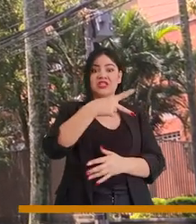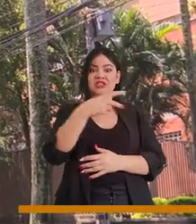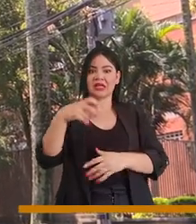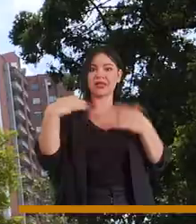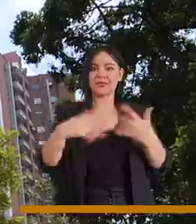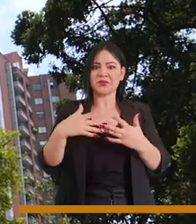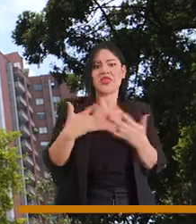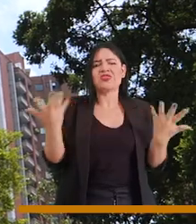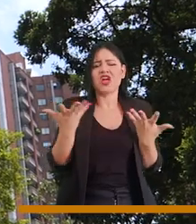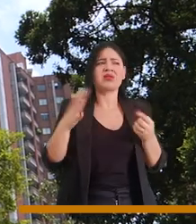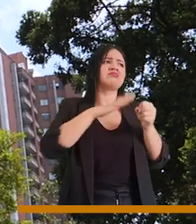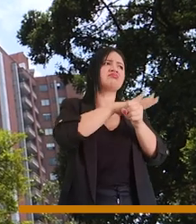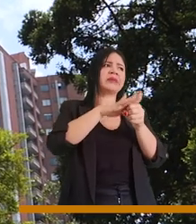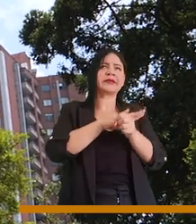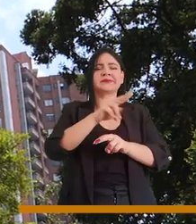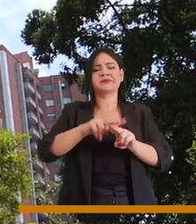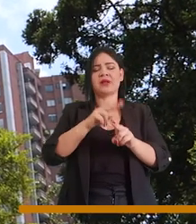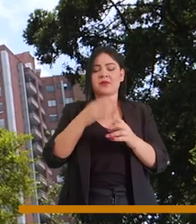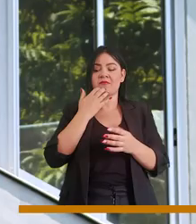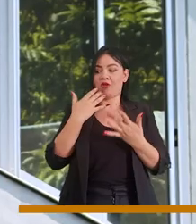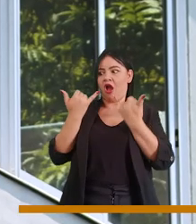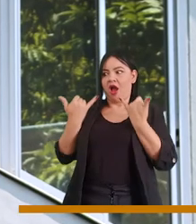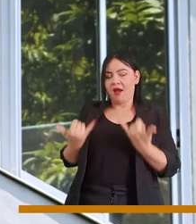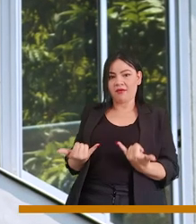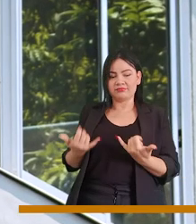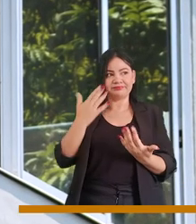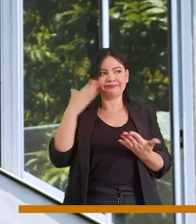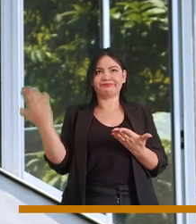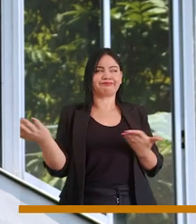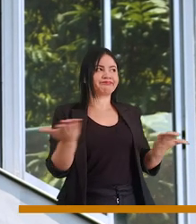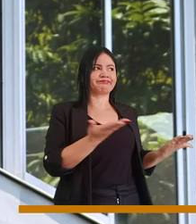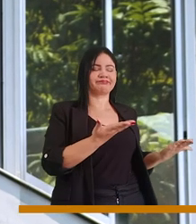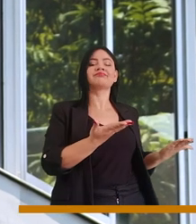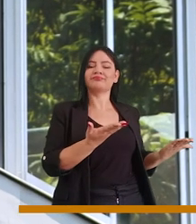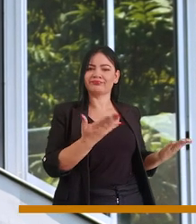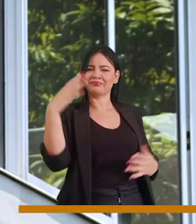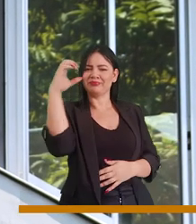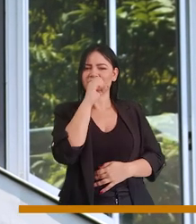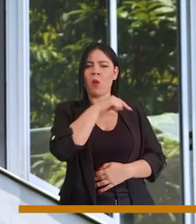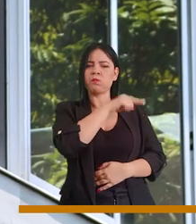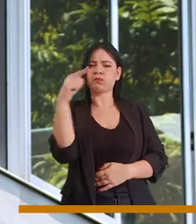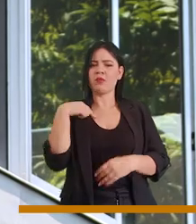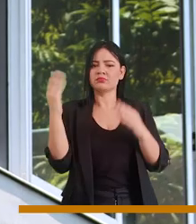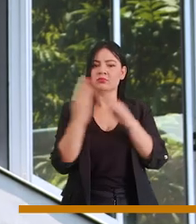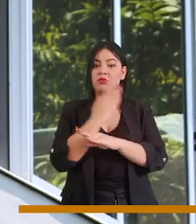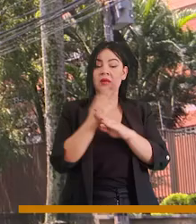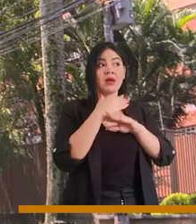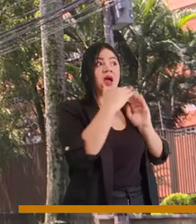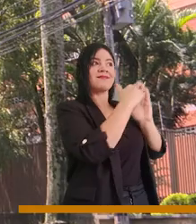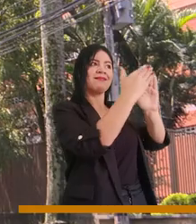En barrios y en lugares cotidianos como en el que estamos acá se ha visto la problemática de cómo la